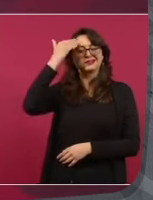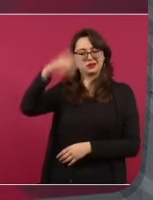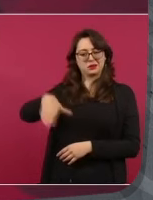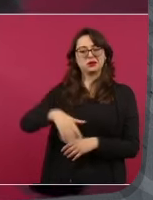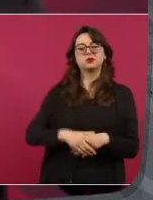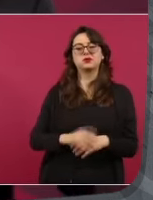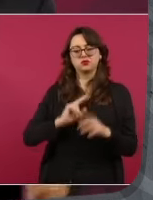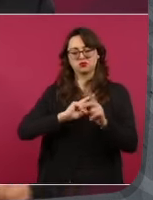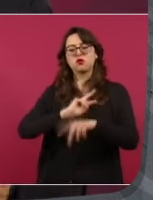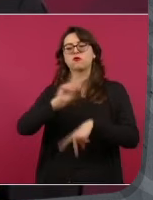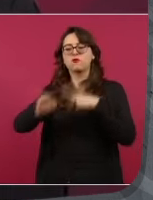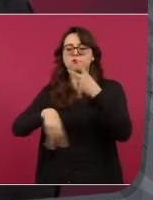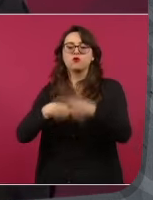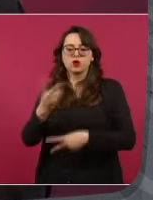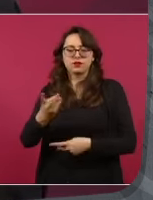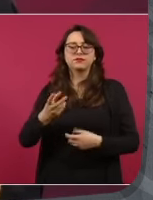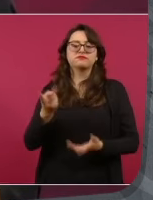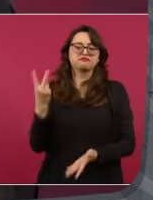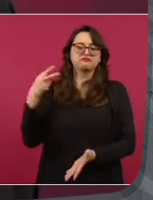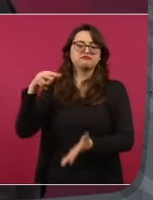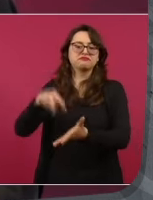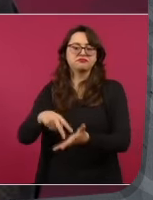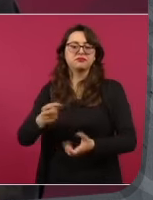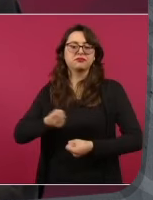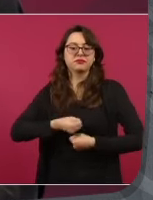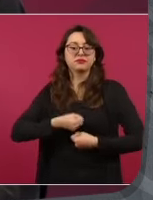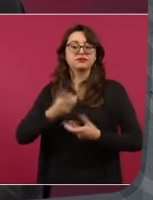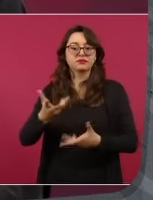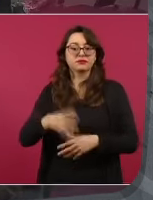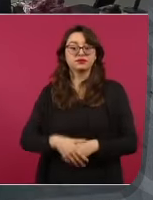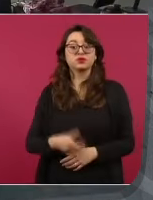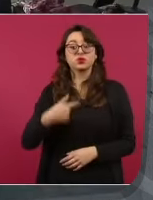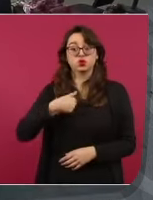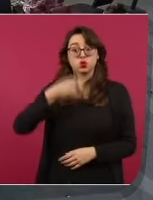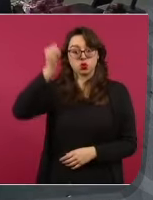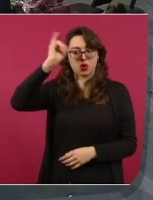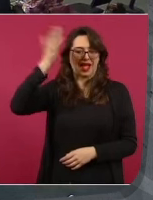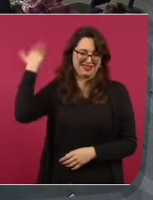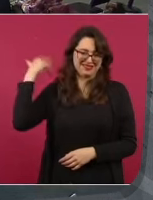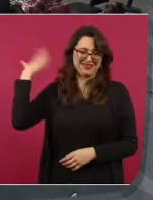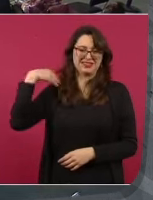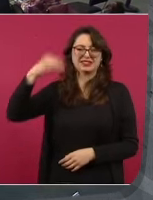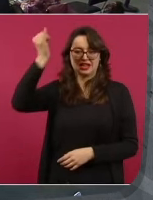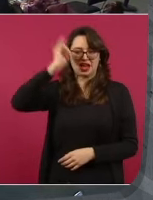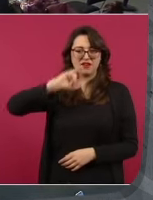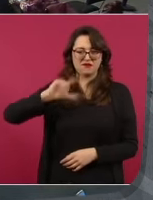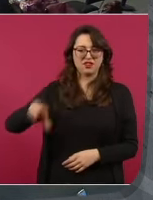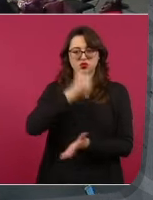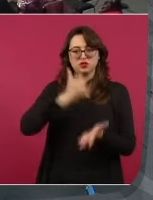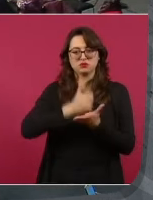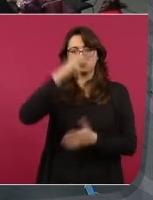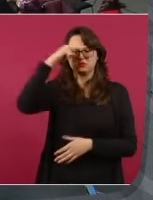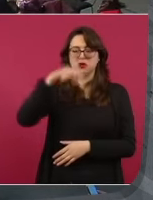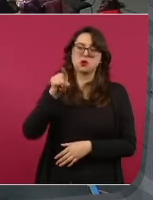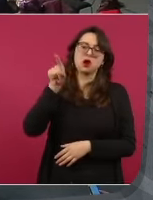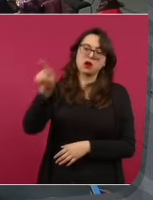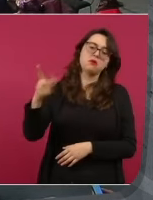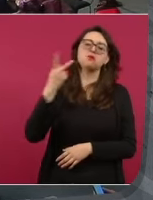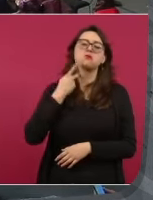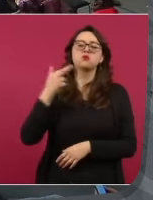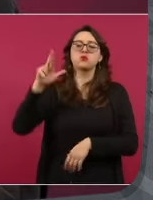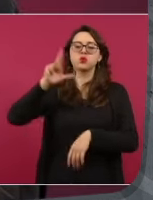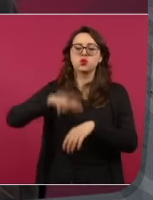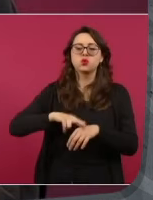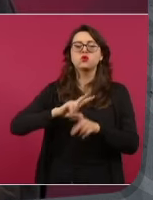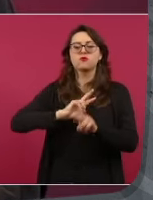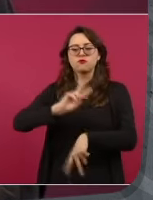voy a declarar a la Procuraduría siendo jefe de gobierno de la Ciudad de México, electo